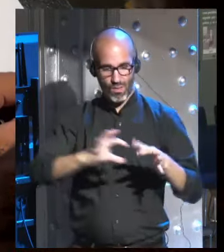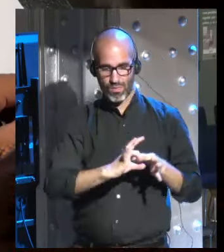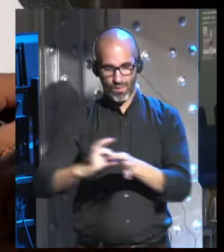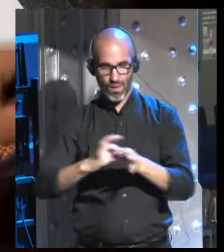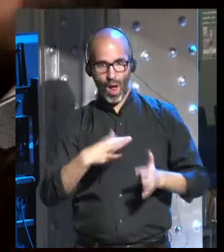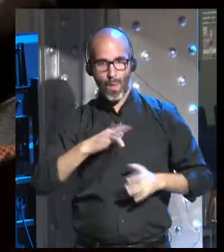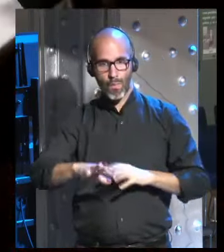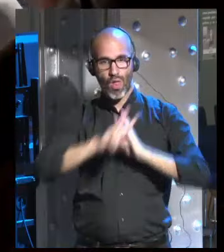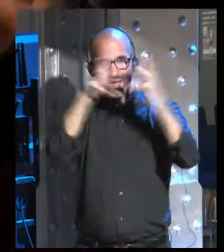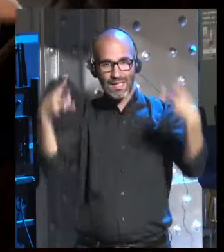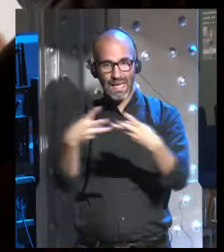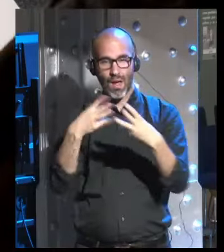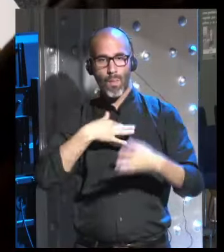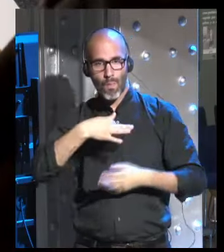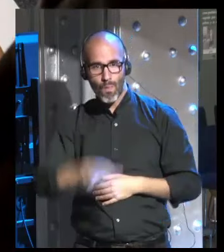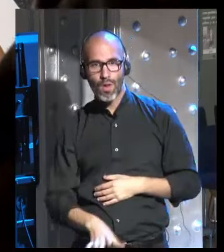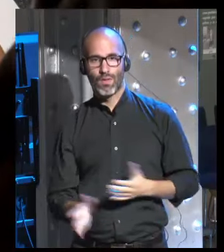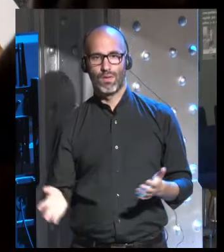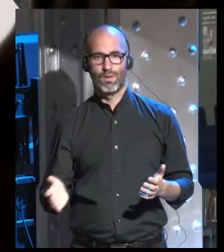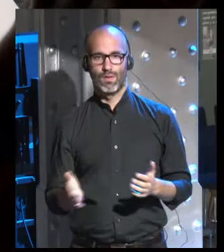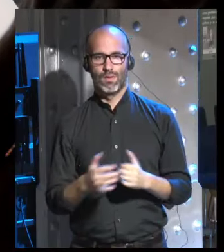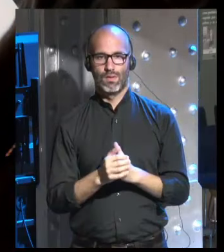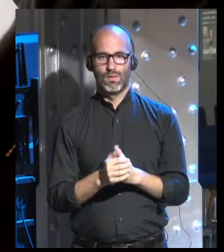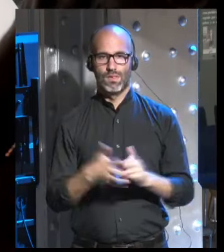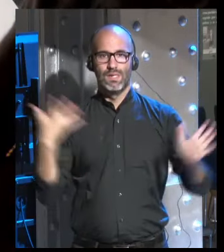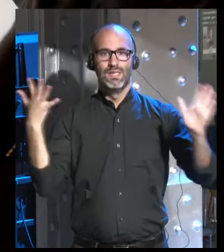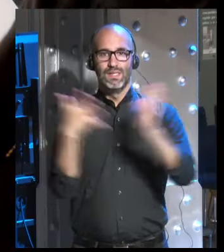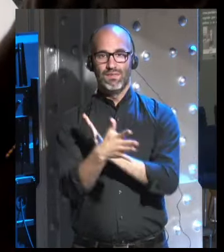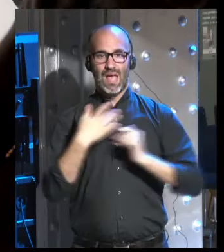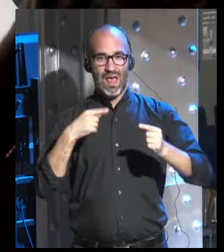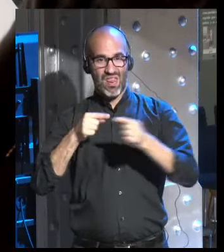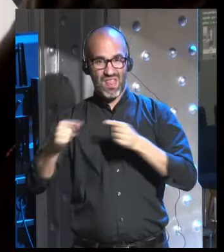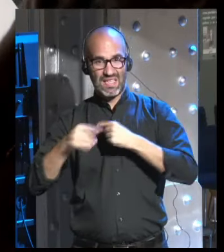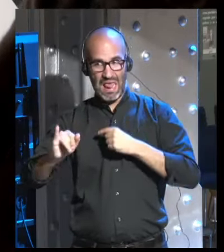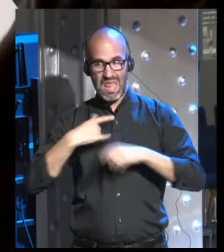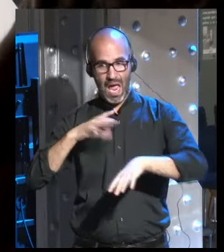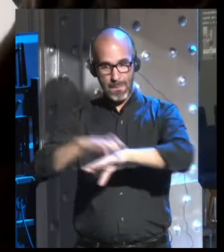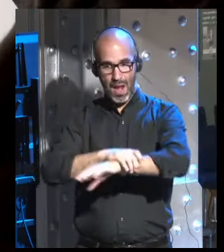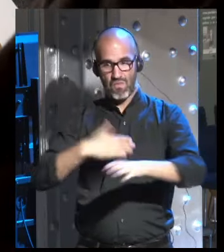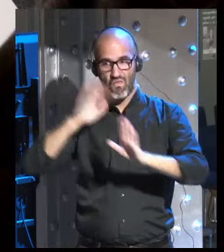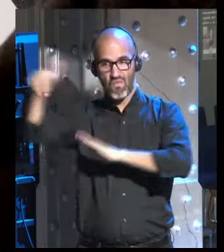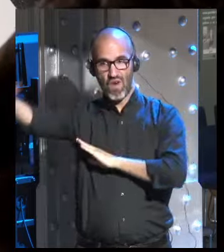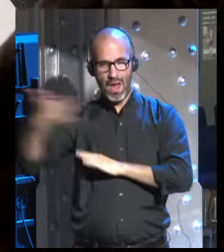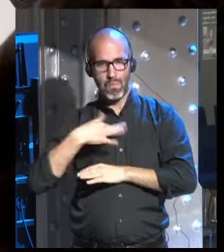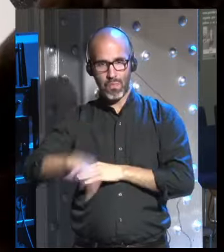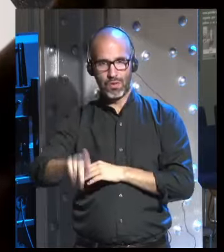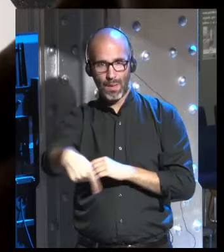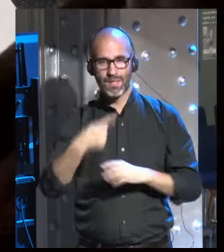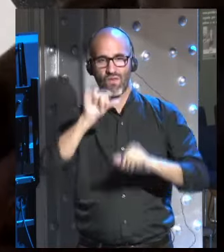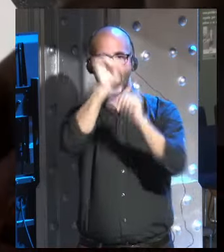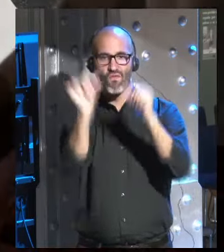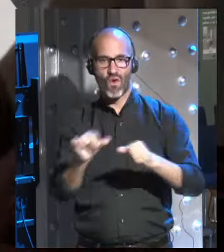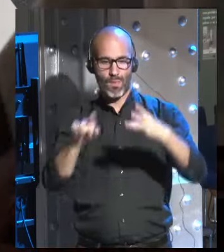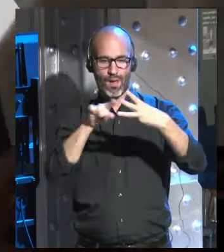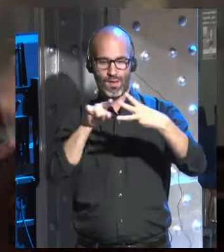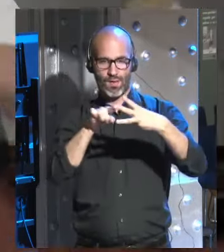internet lo puede hacer a pesar de una gran distancia entre nosotros esa es la segunda forma en la